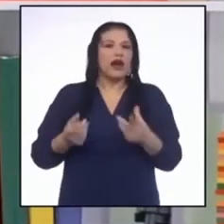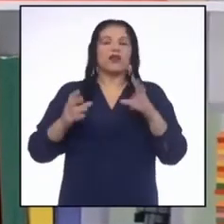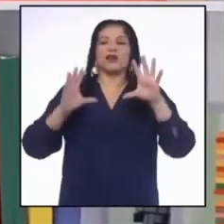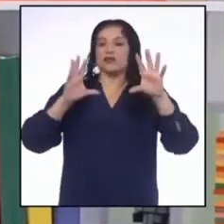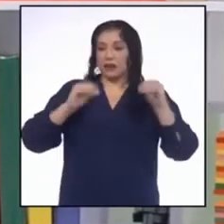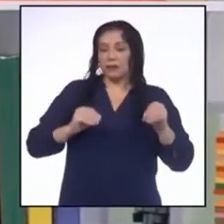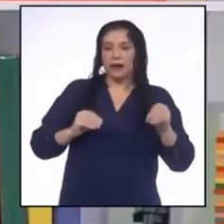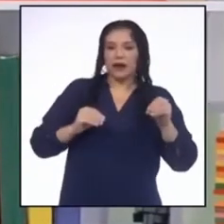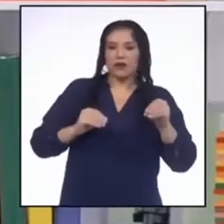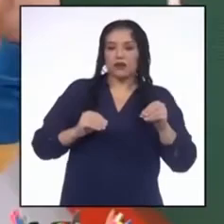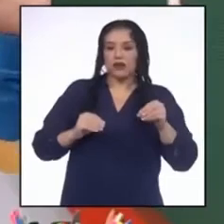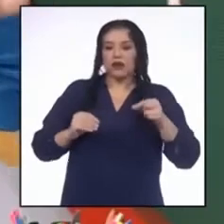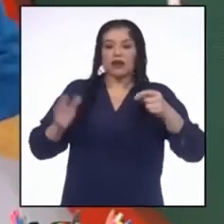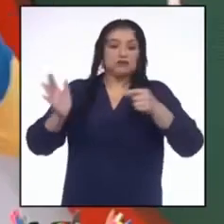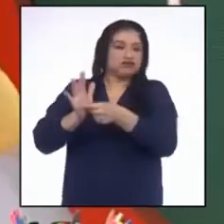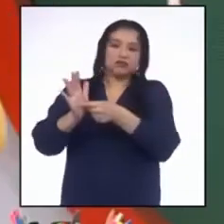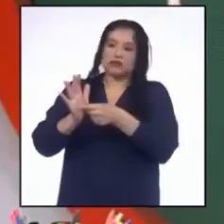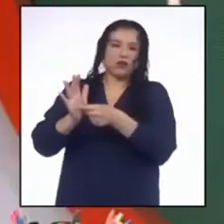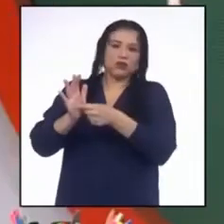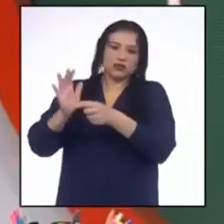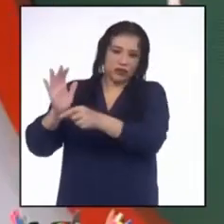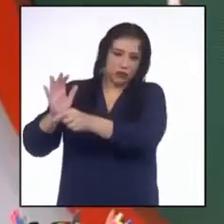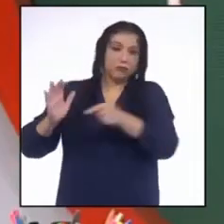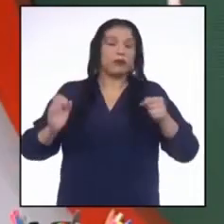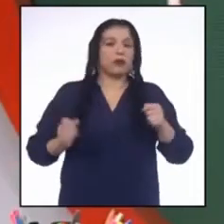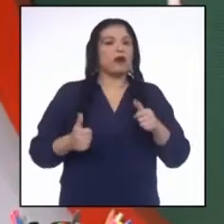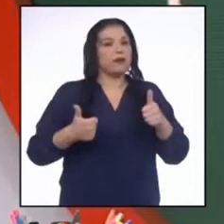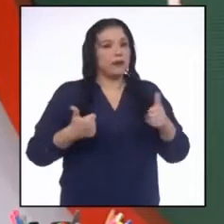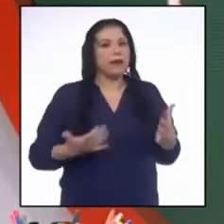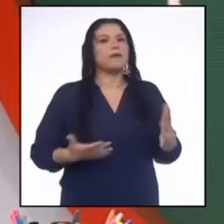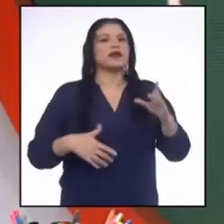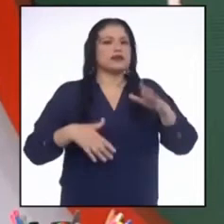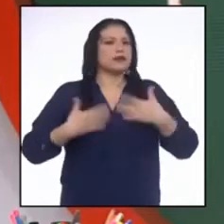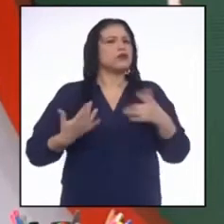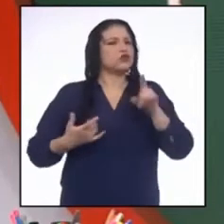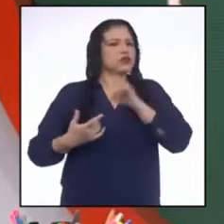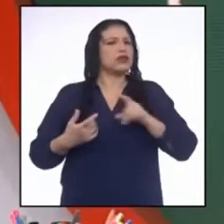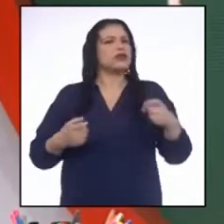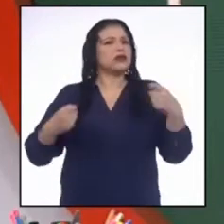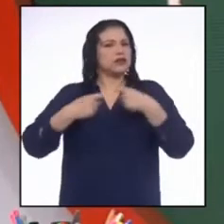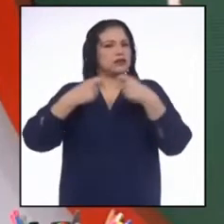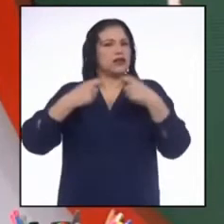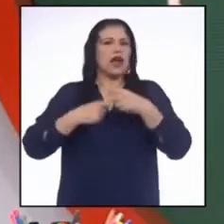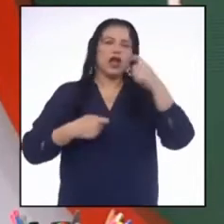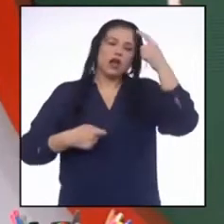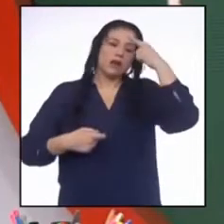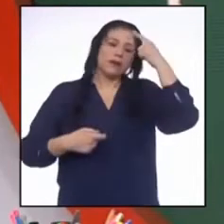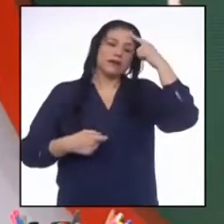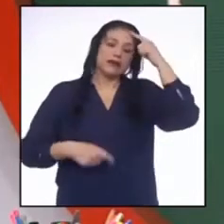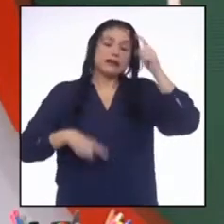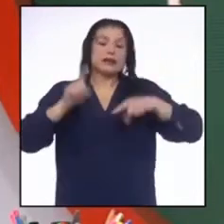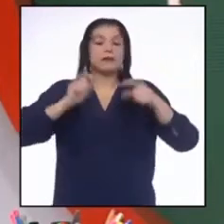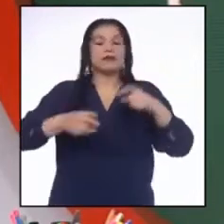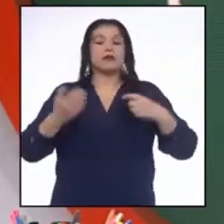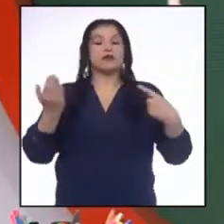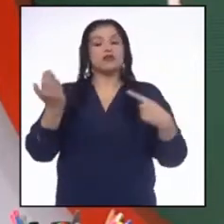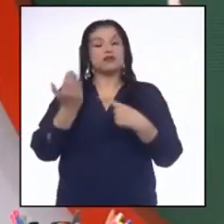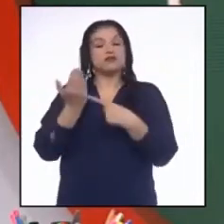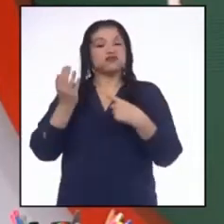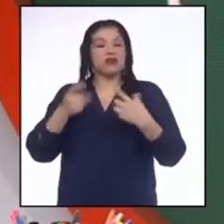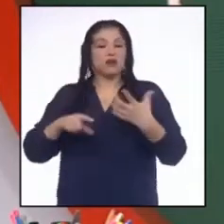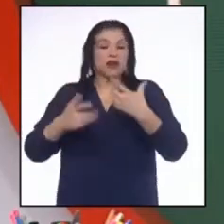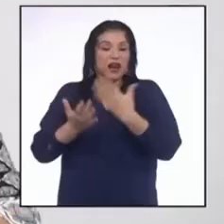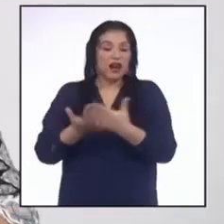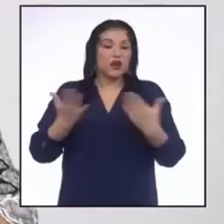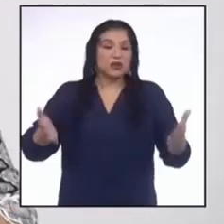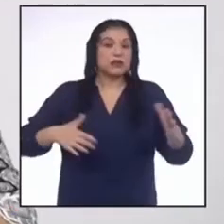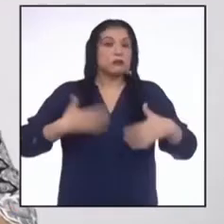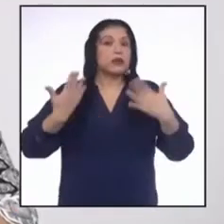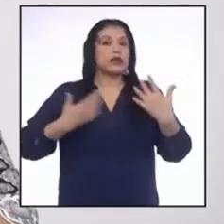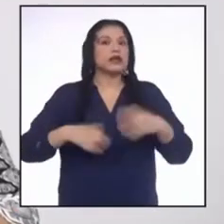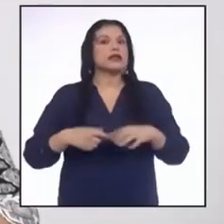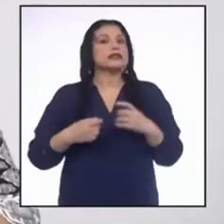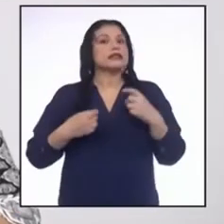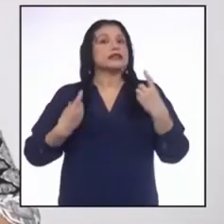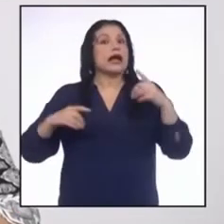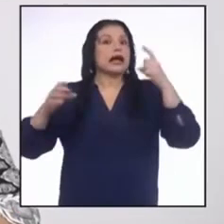siguen gastando electricidad. Yo he visto noticias donde tener los artefactos conectados podría causar accidentes como incendios, por ejemplo.